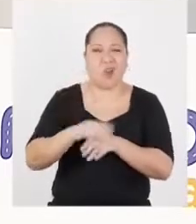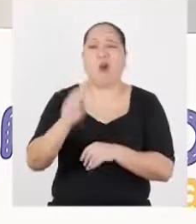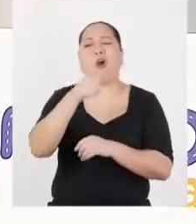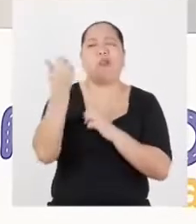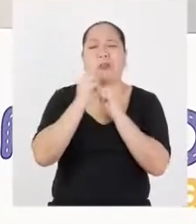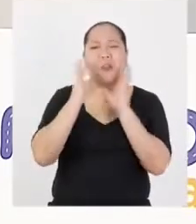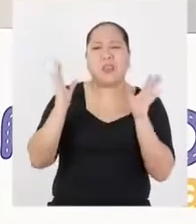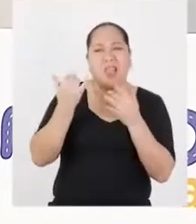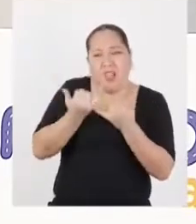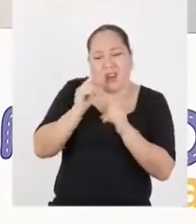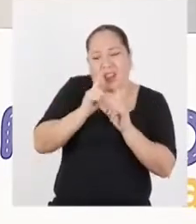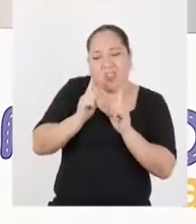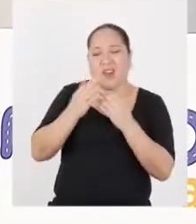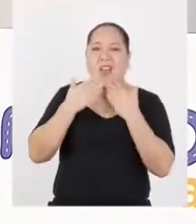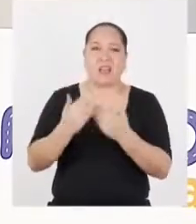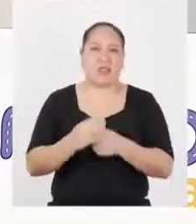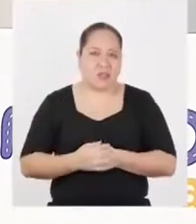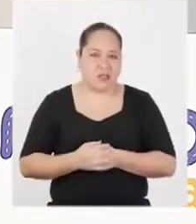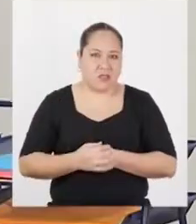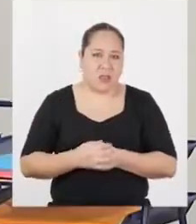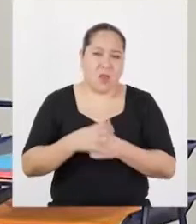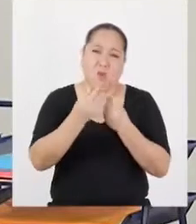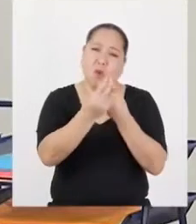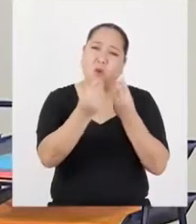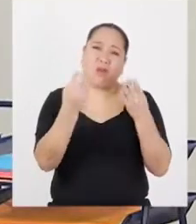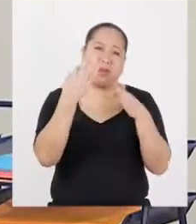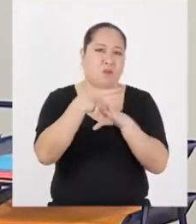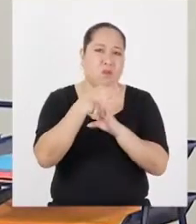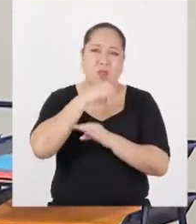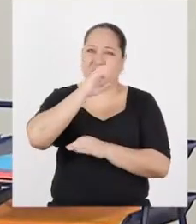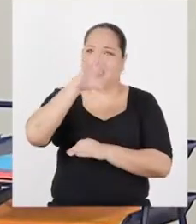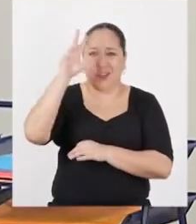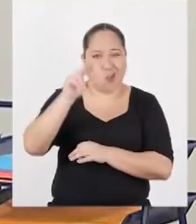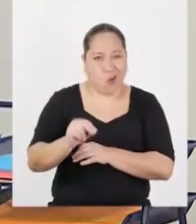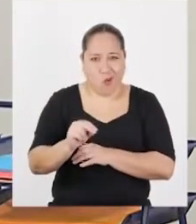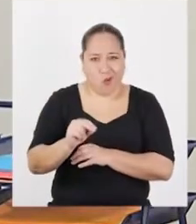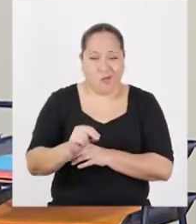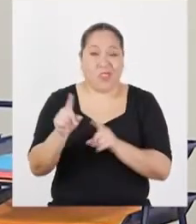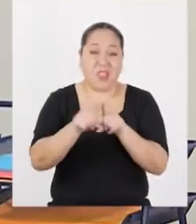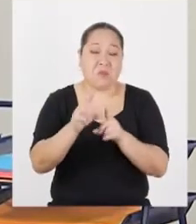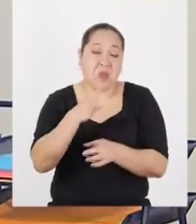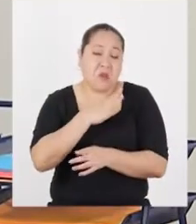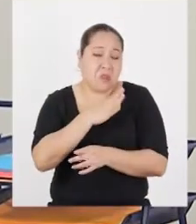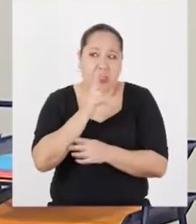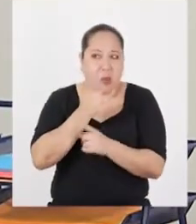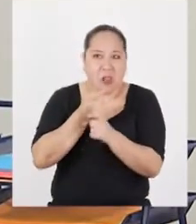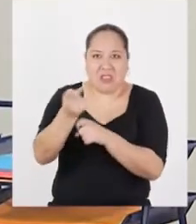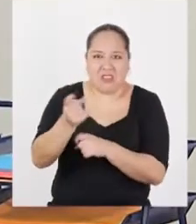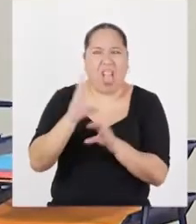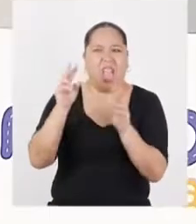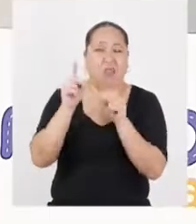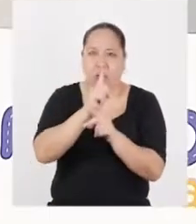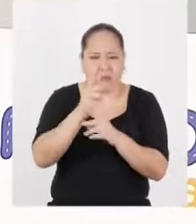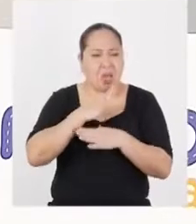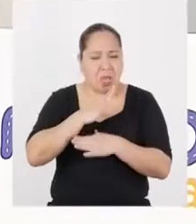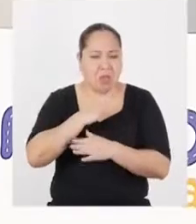Quizás otro día, por ahora no. En fin. Hay mil formas de negarse. Y al mismo tiempo, ser cortés y no ofender a nadie.